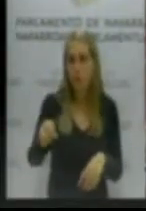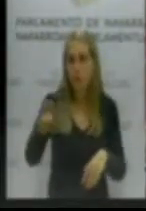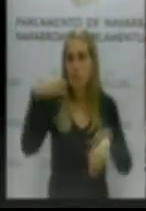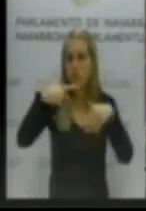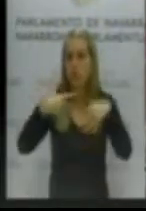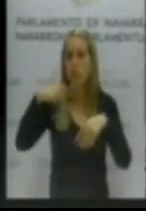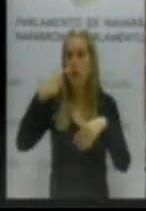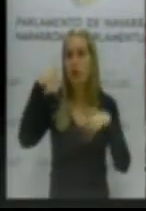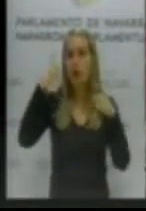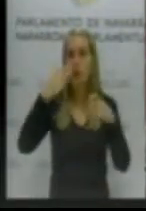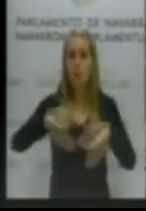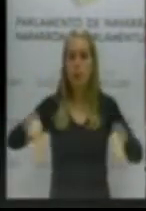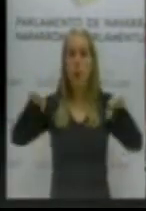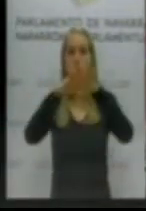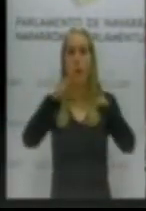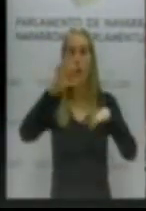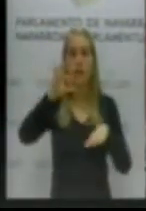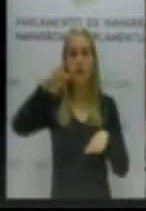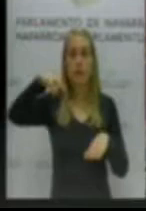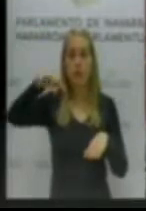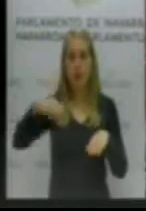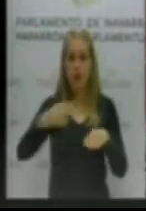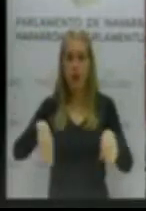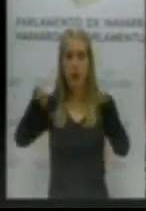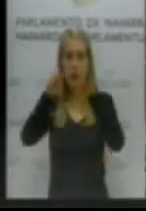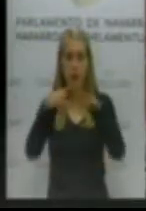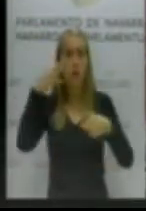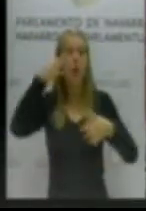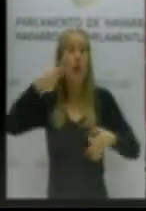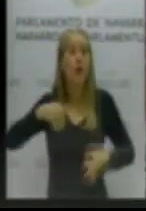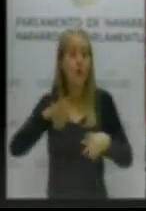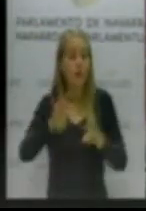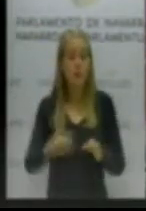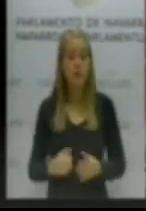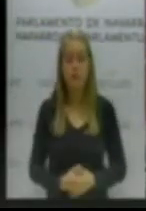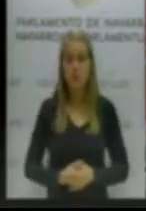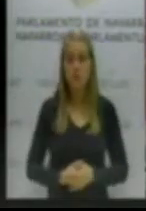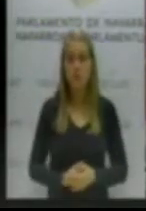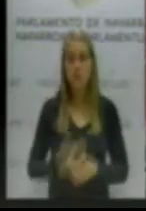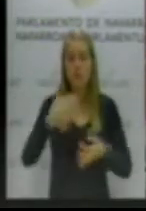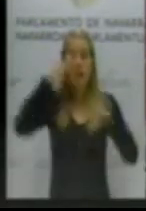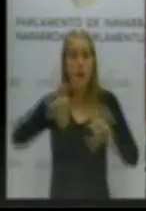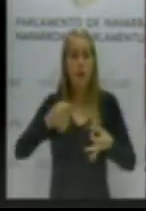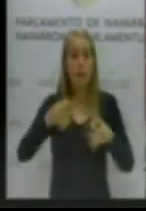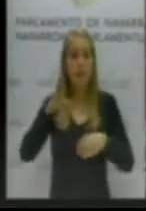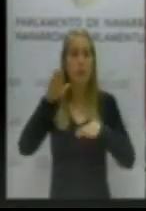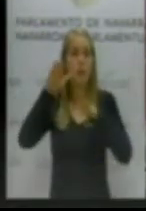equiparar las pensiones en Navarra al SMI. Y esa es la realidad, van a votar que no.